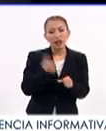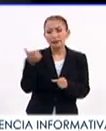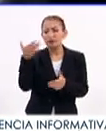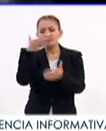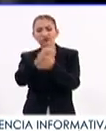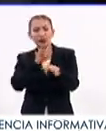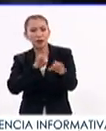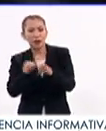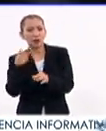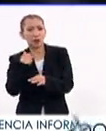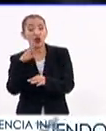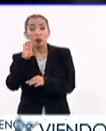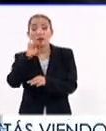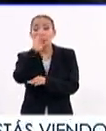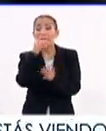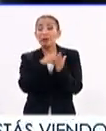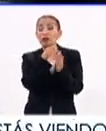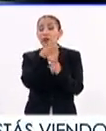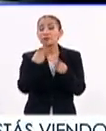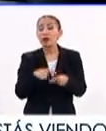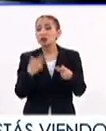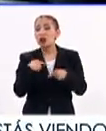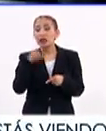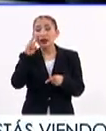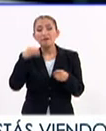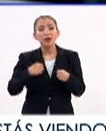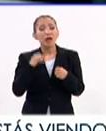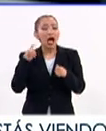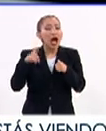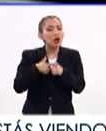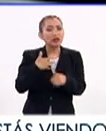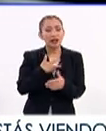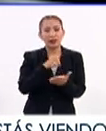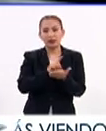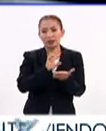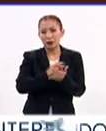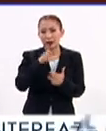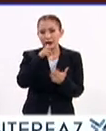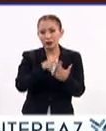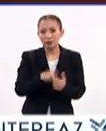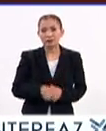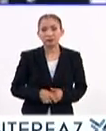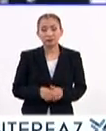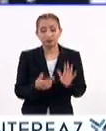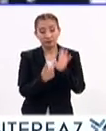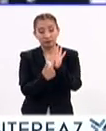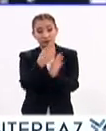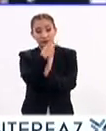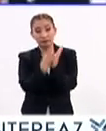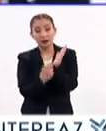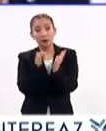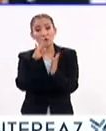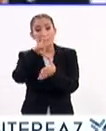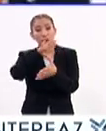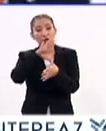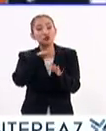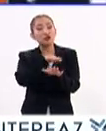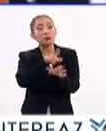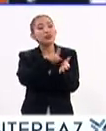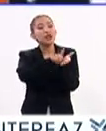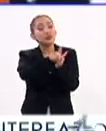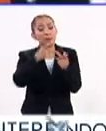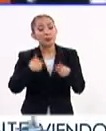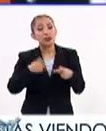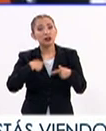económica y política de los 90 millones de personas que viven con alguna discapacidad en la región. Presentamos el programa iberoamericano sobre los